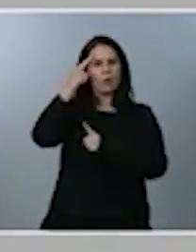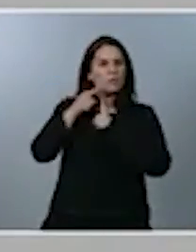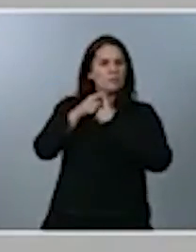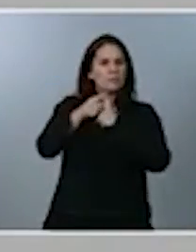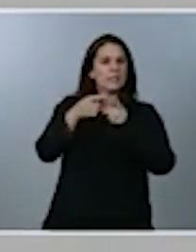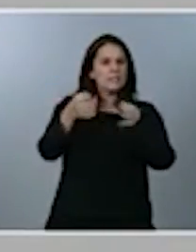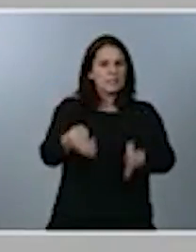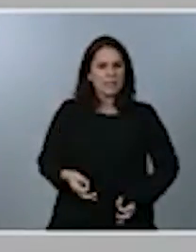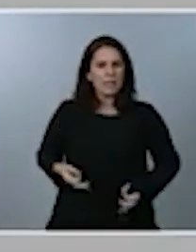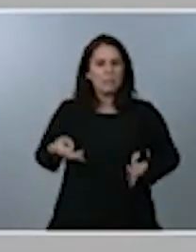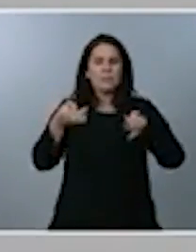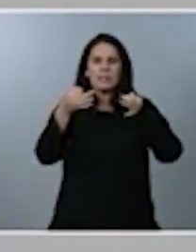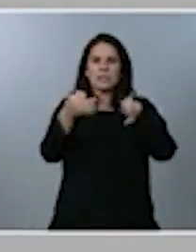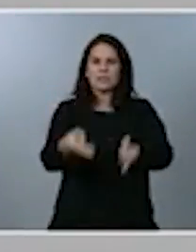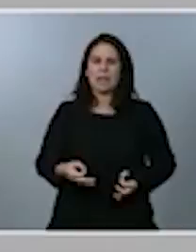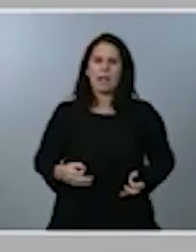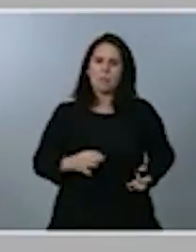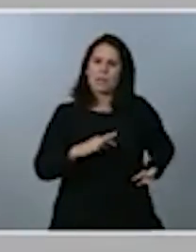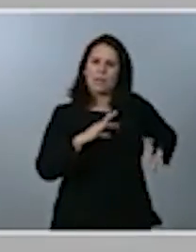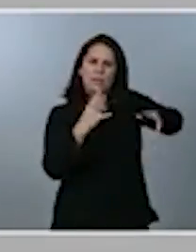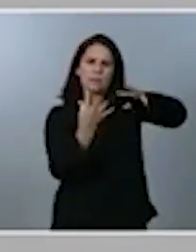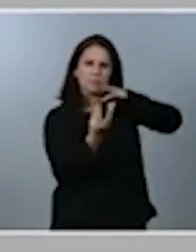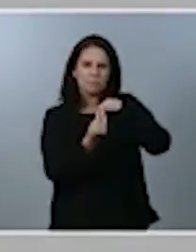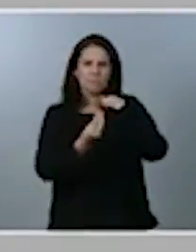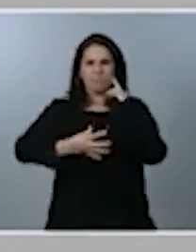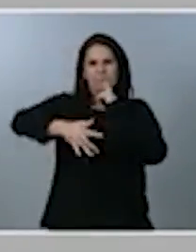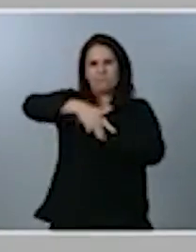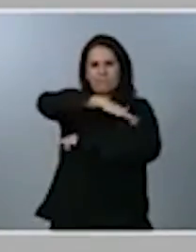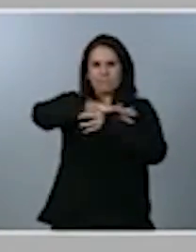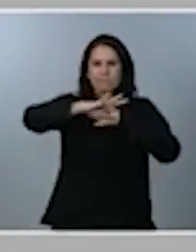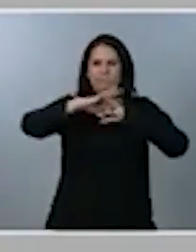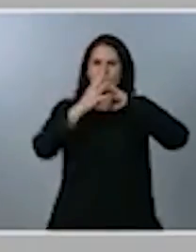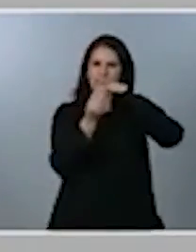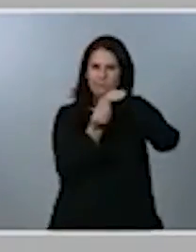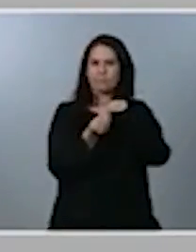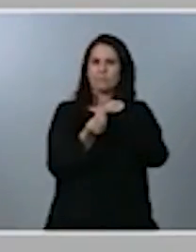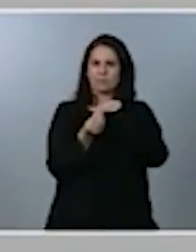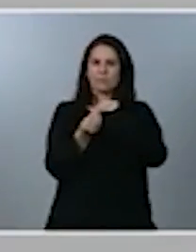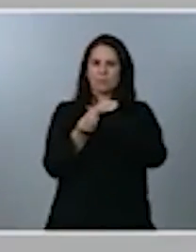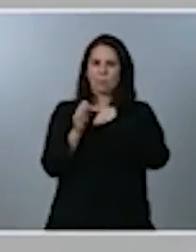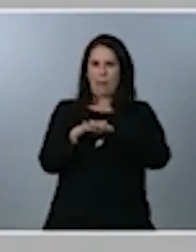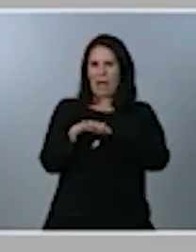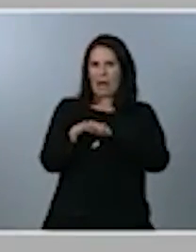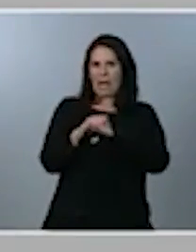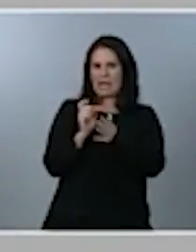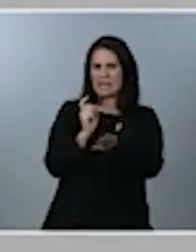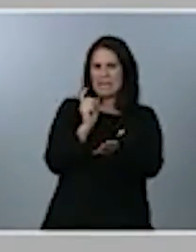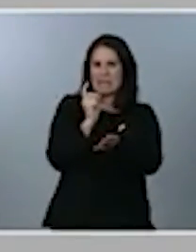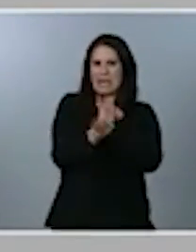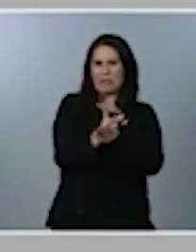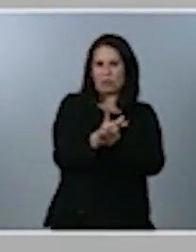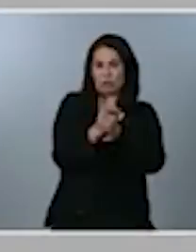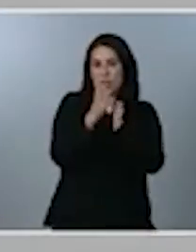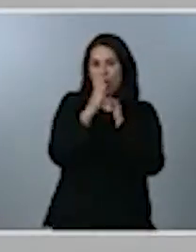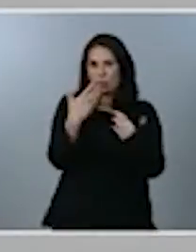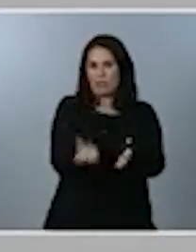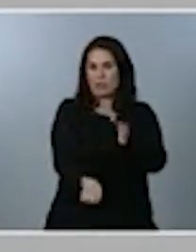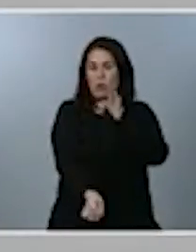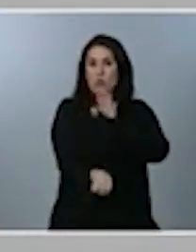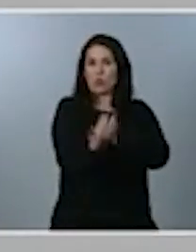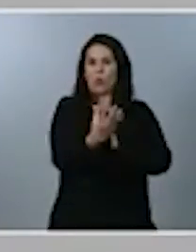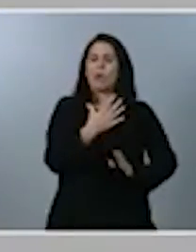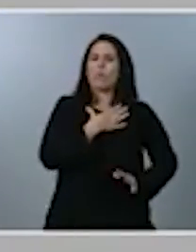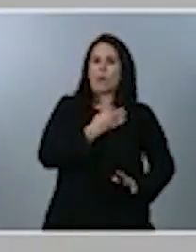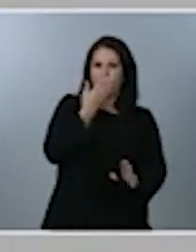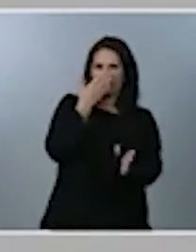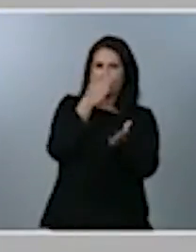resiliente, en condiciones de acometer los grandes retos que nos ha presentado el presente, pero sobre todo aquello que